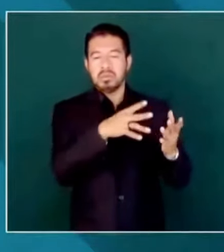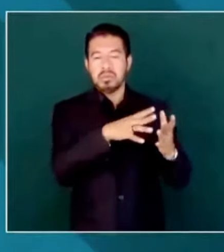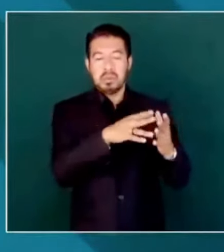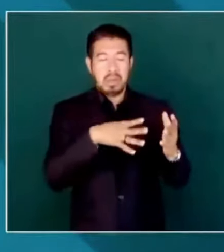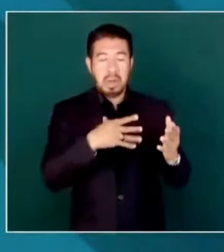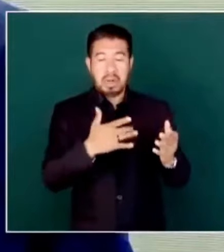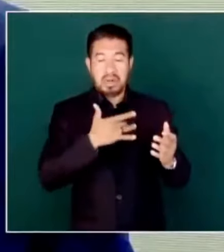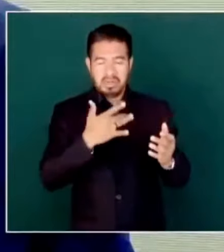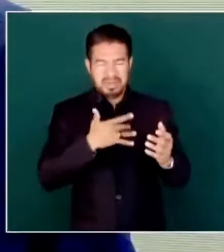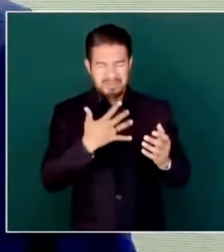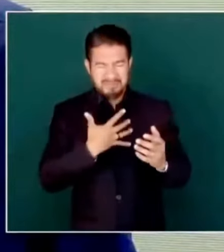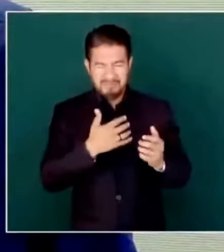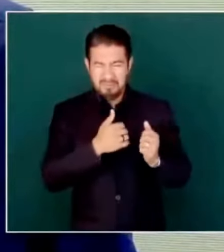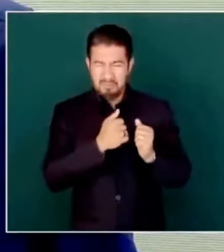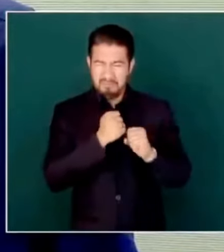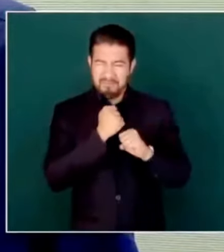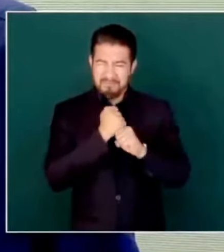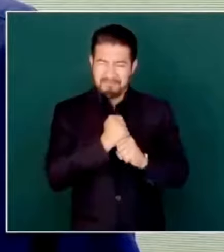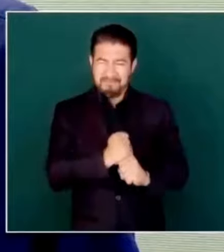fracasos,